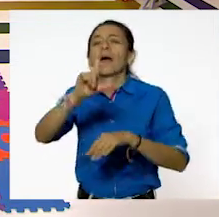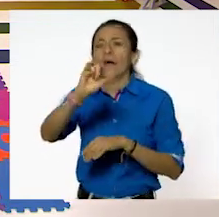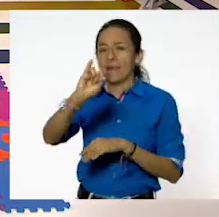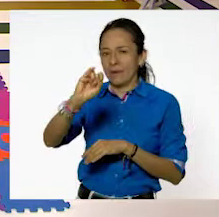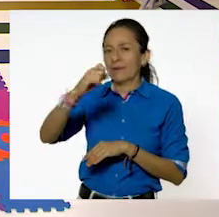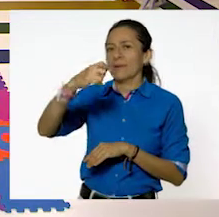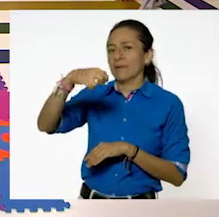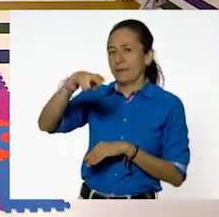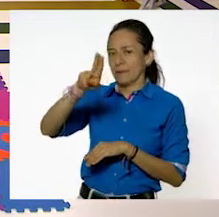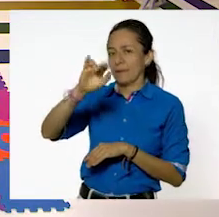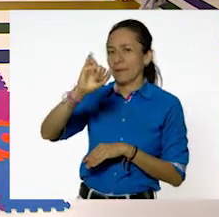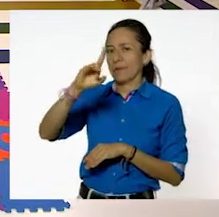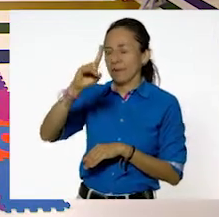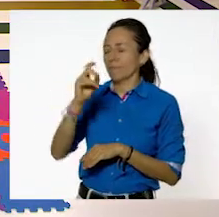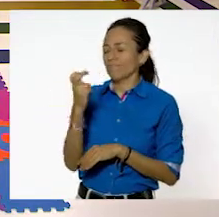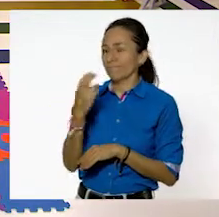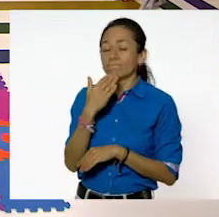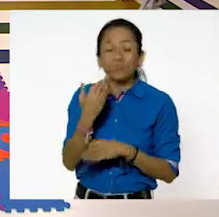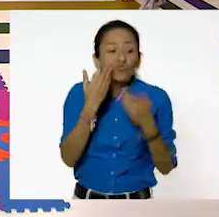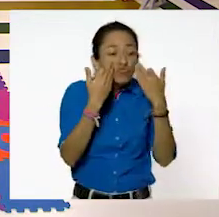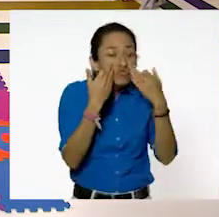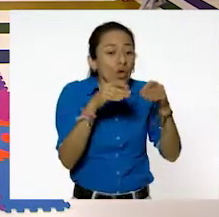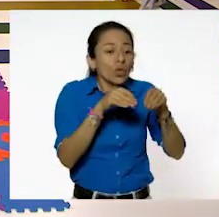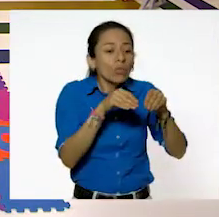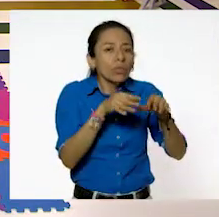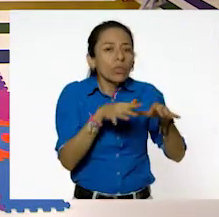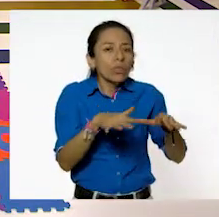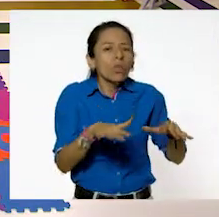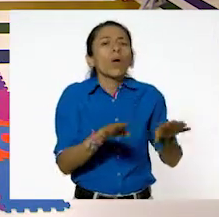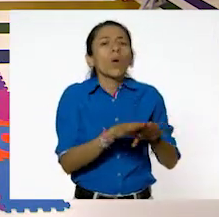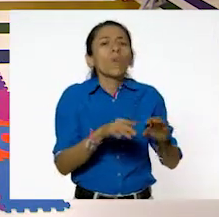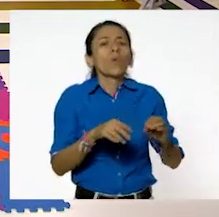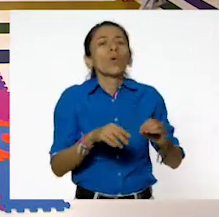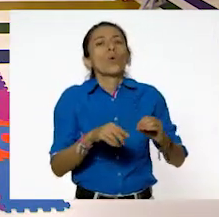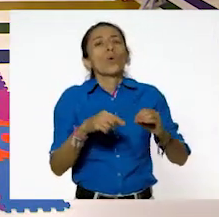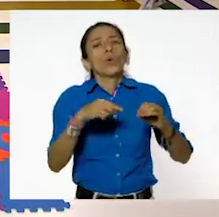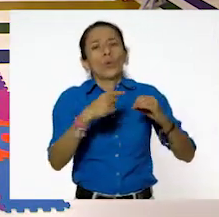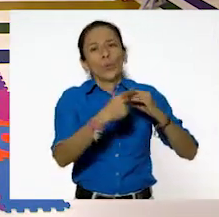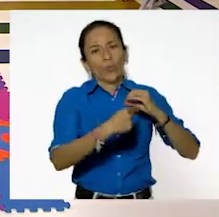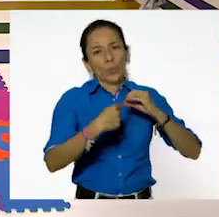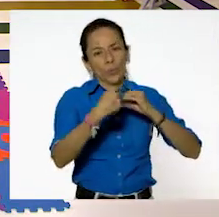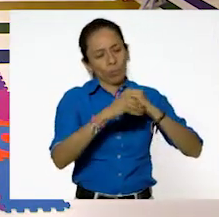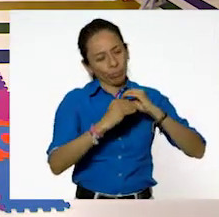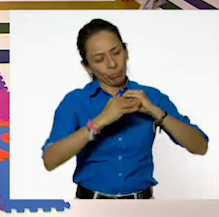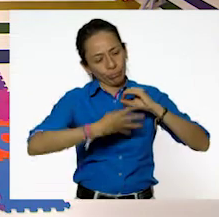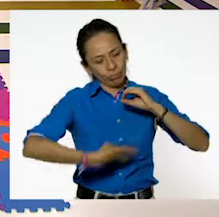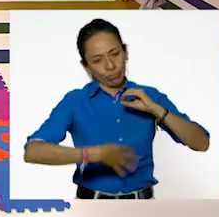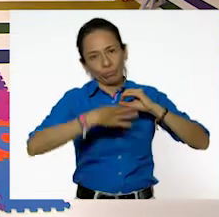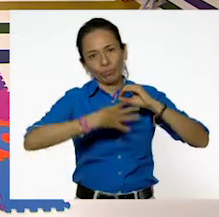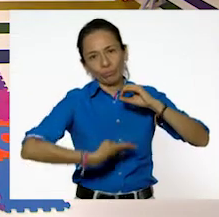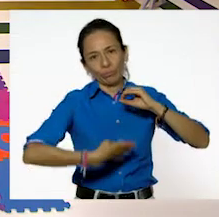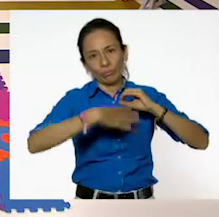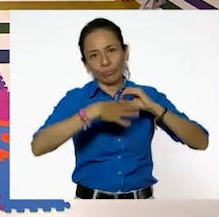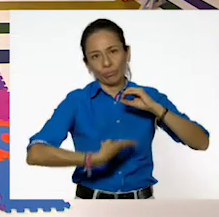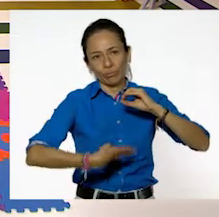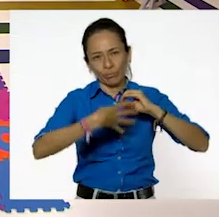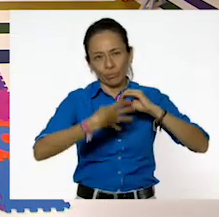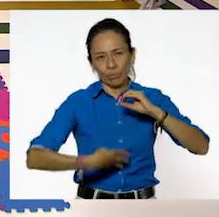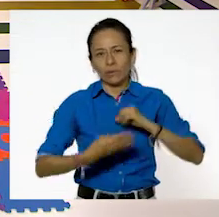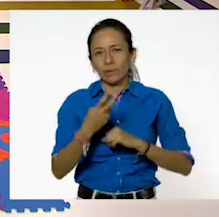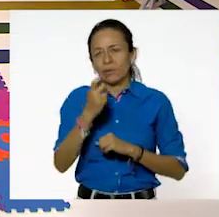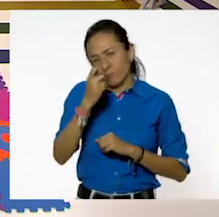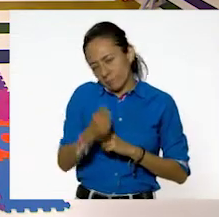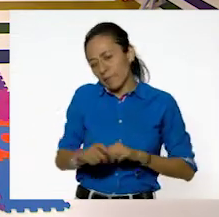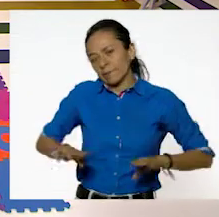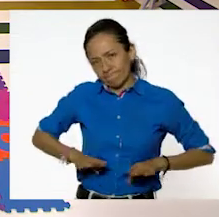fluye. Así es, está fluyendo por la boquilla de la manguera. Y es una de las características principales que tienen los